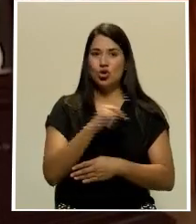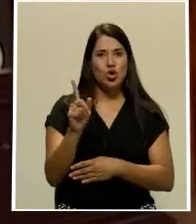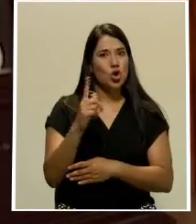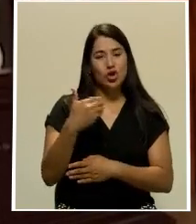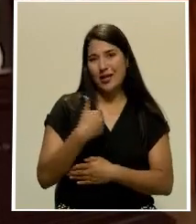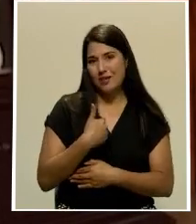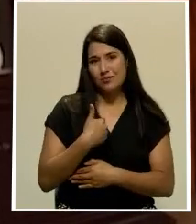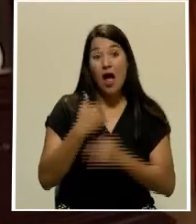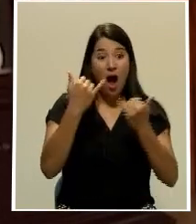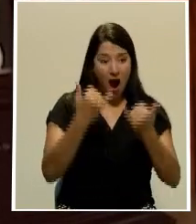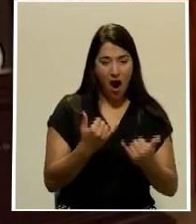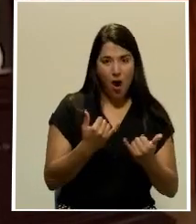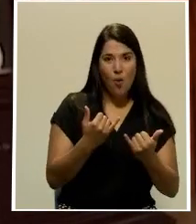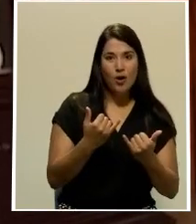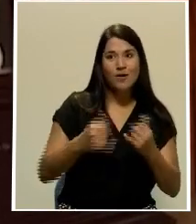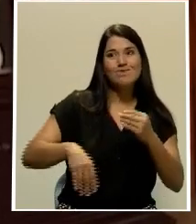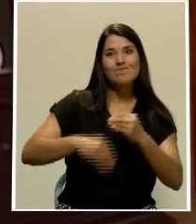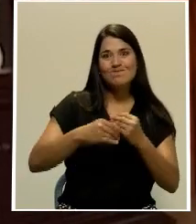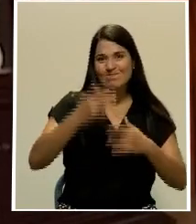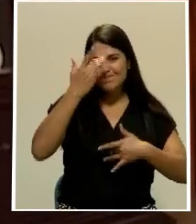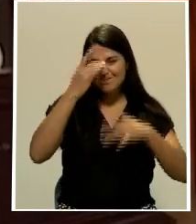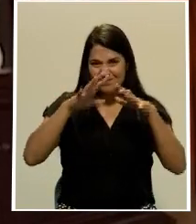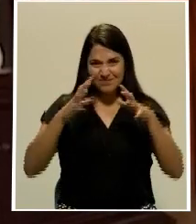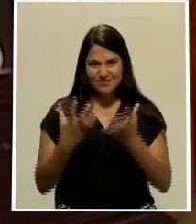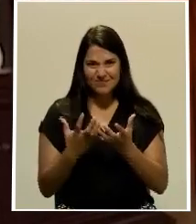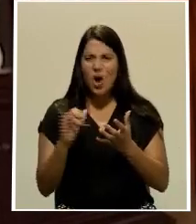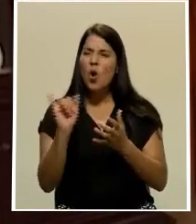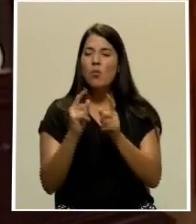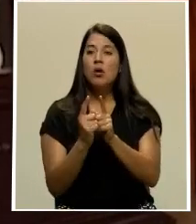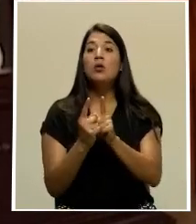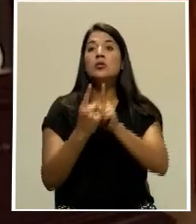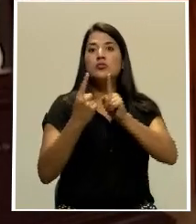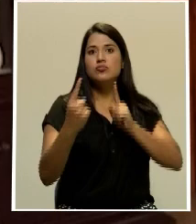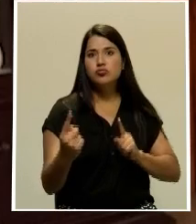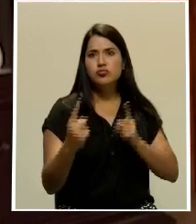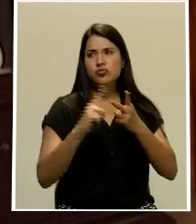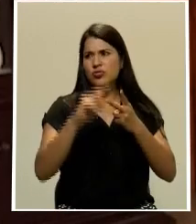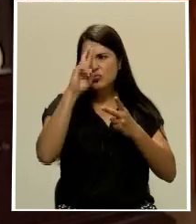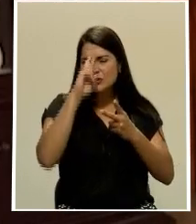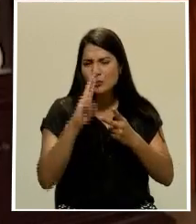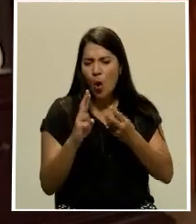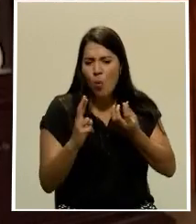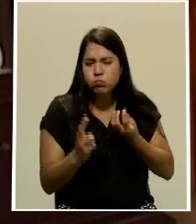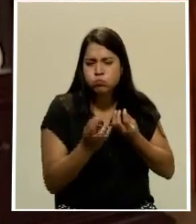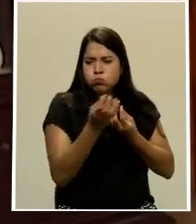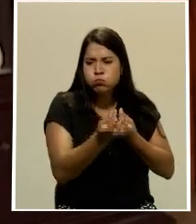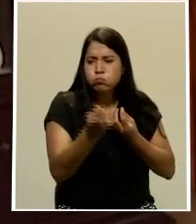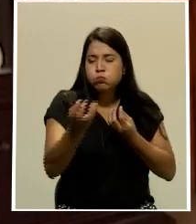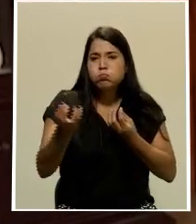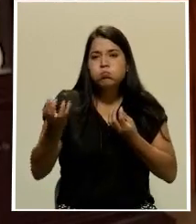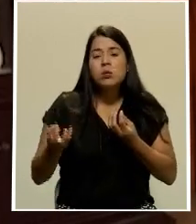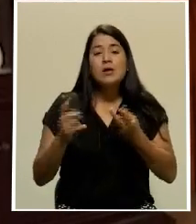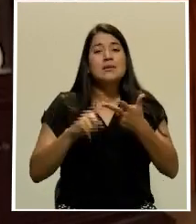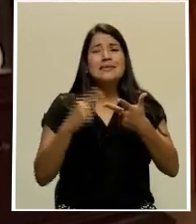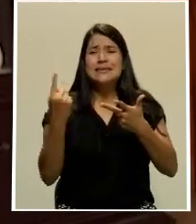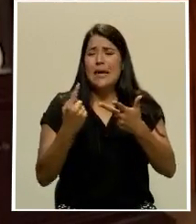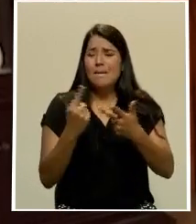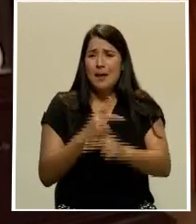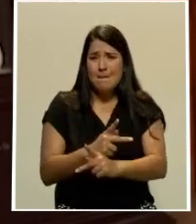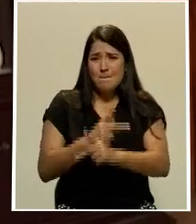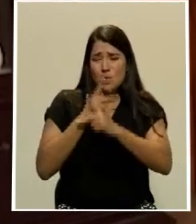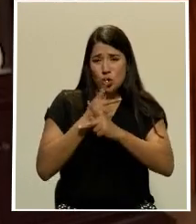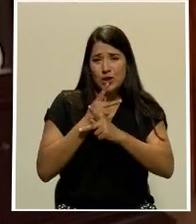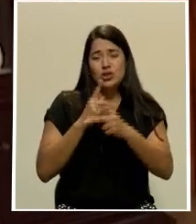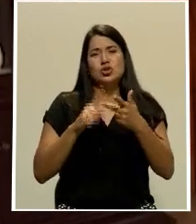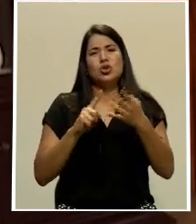distanciamiento social, preferiblemente garantizando el no rompimiento de las burbujas sociales con nuestro equipo de protección, llevar